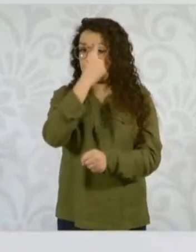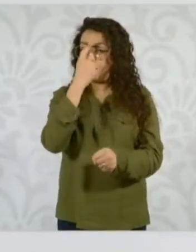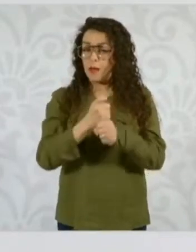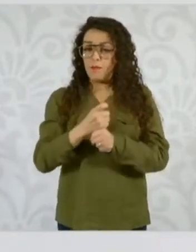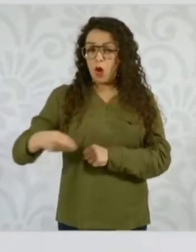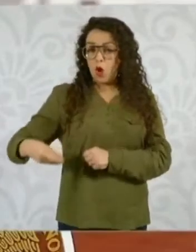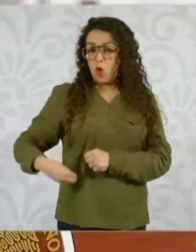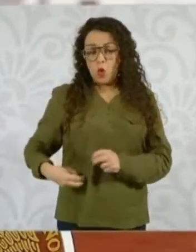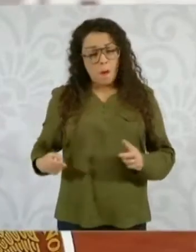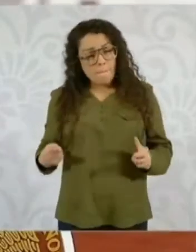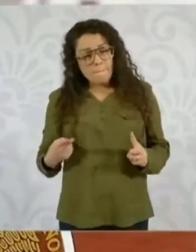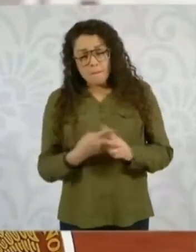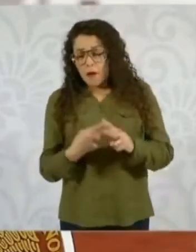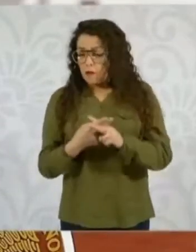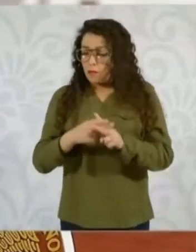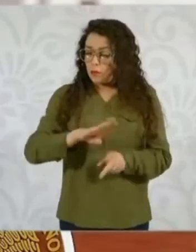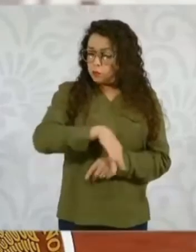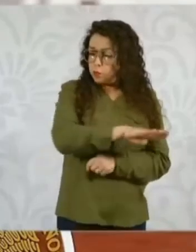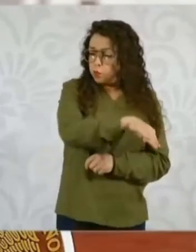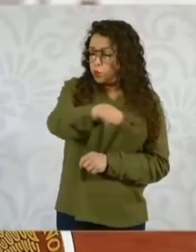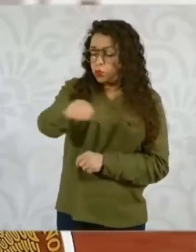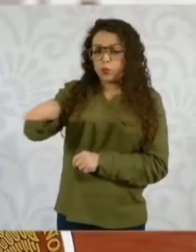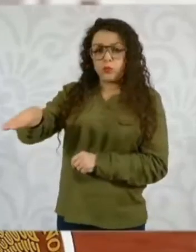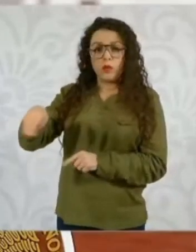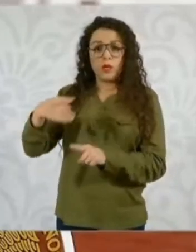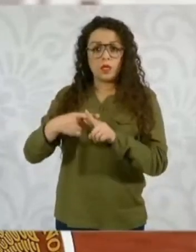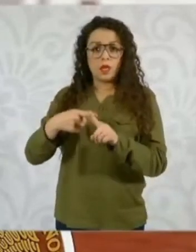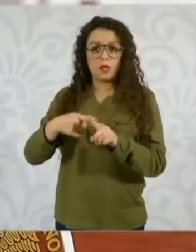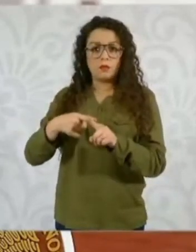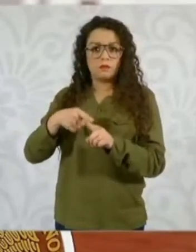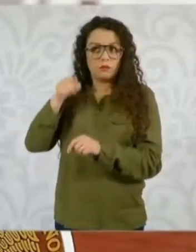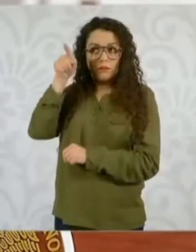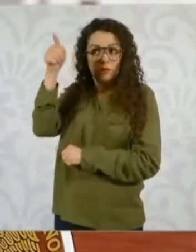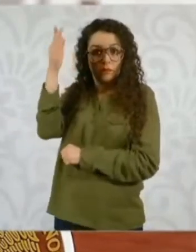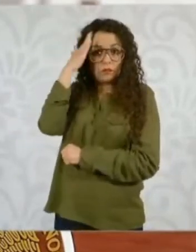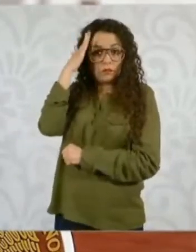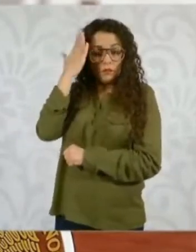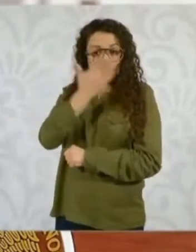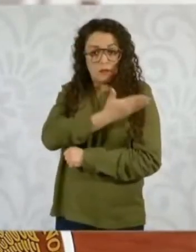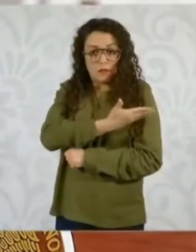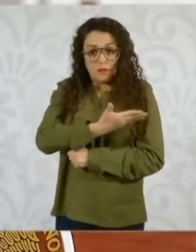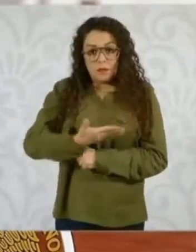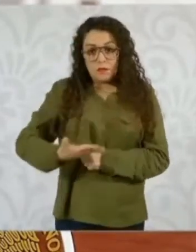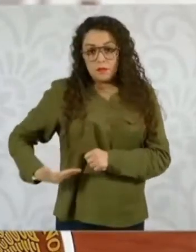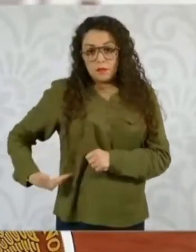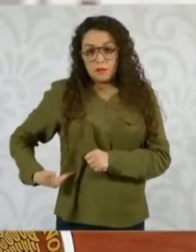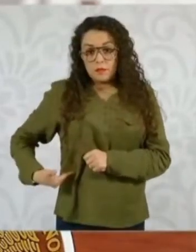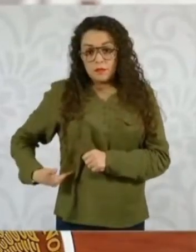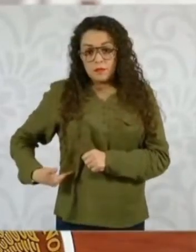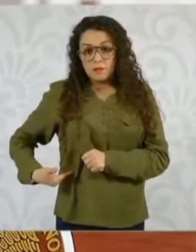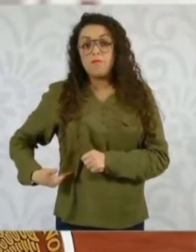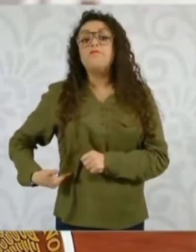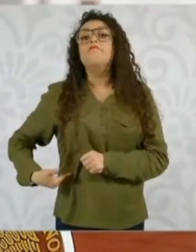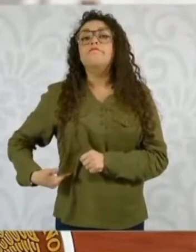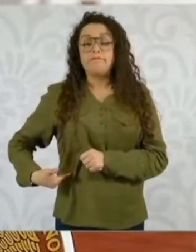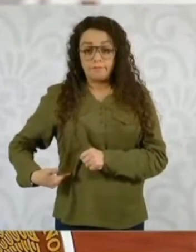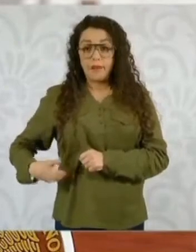fue el entonces comandante supremo de las Fuerzas Armadas. ¿Por qué? Porque él mismo reconoció